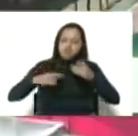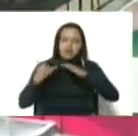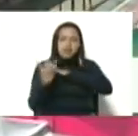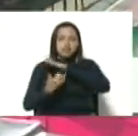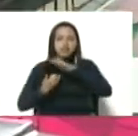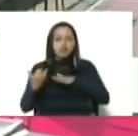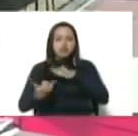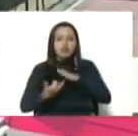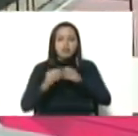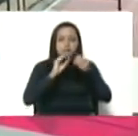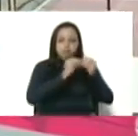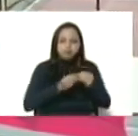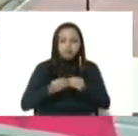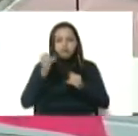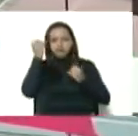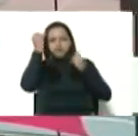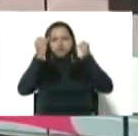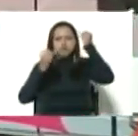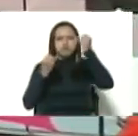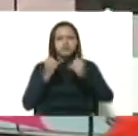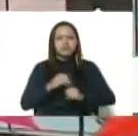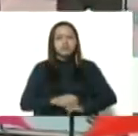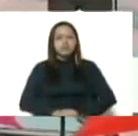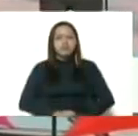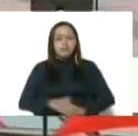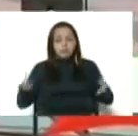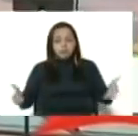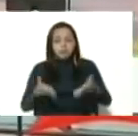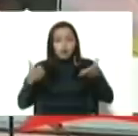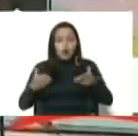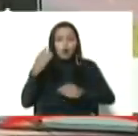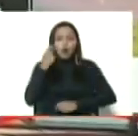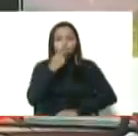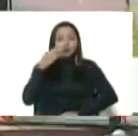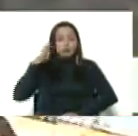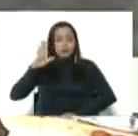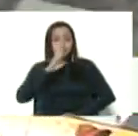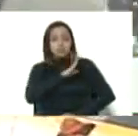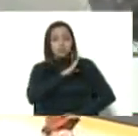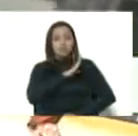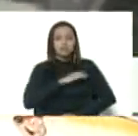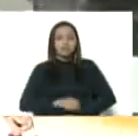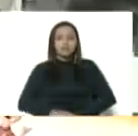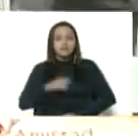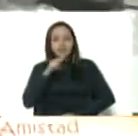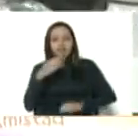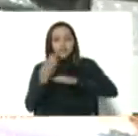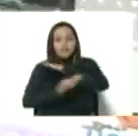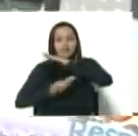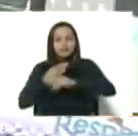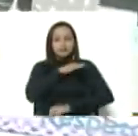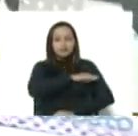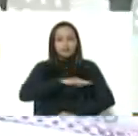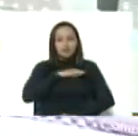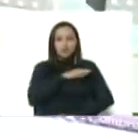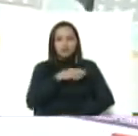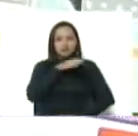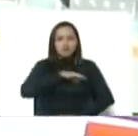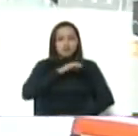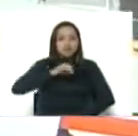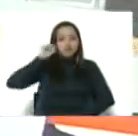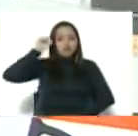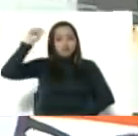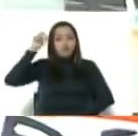ha creado para llevar adelante uno de los grandes compromisos que tenemos nosotros. Esta base de misión socialista